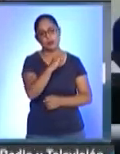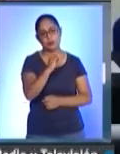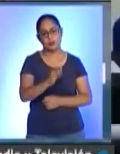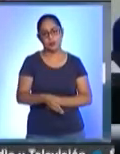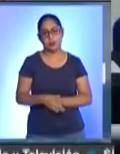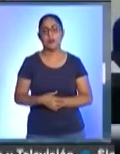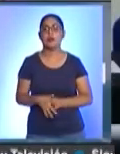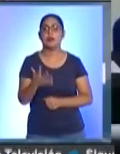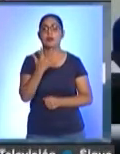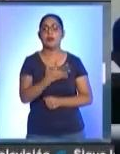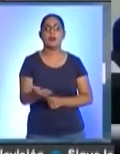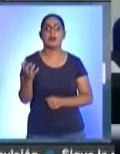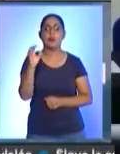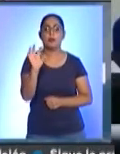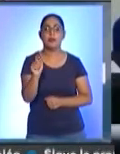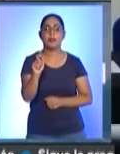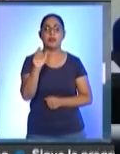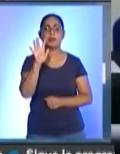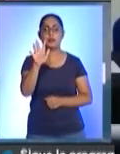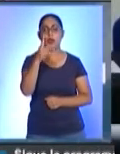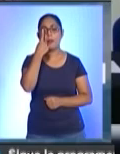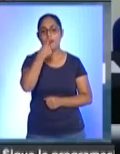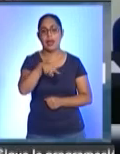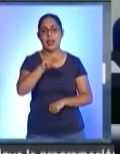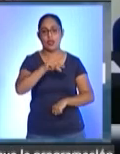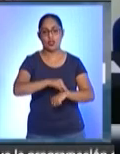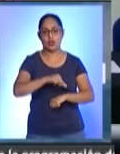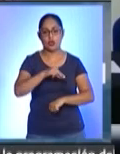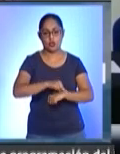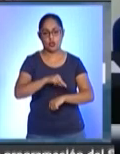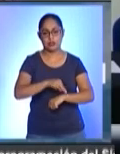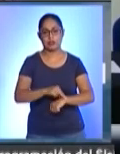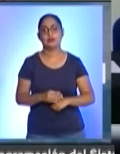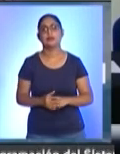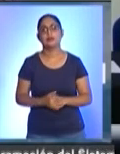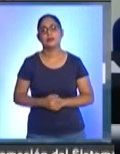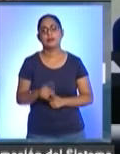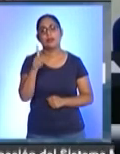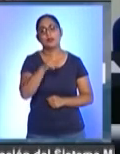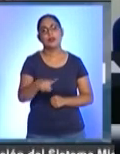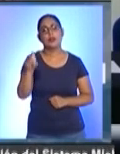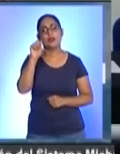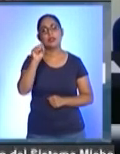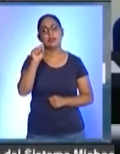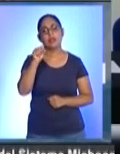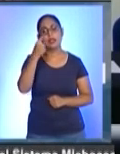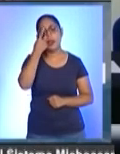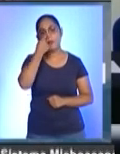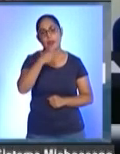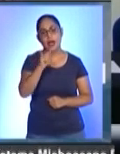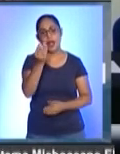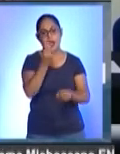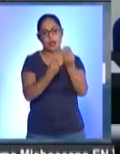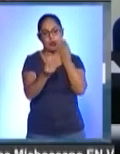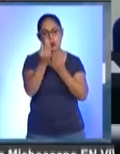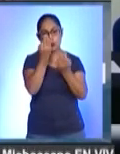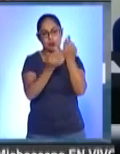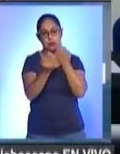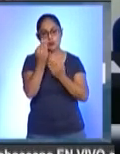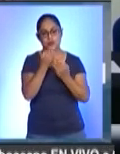525 para el programa de médicos cirujano y partero, 160 para el programa de nutrición,